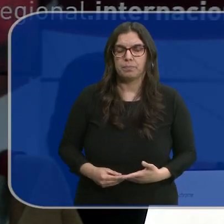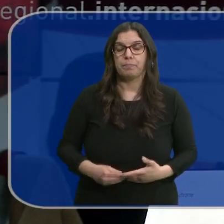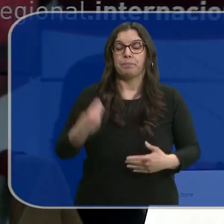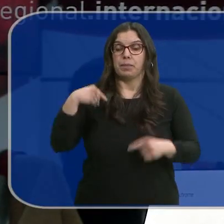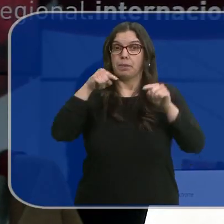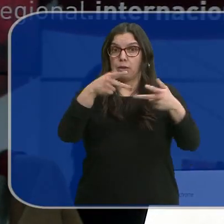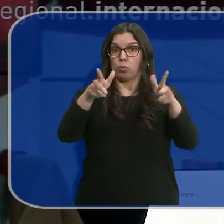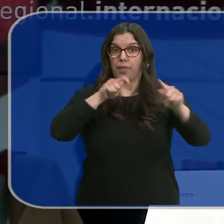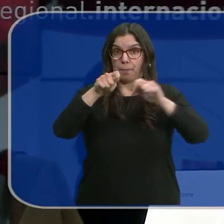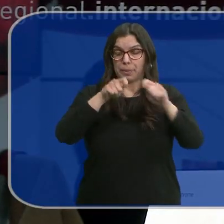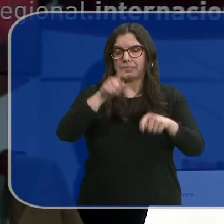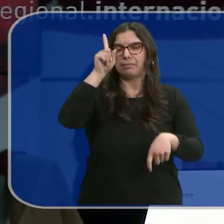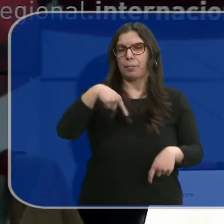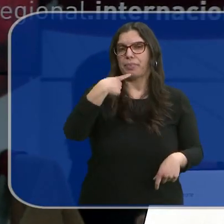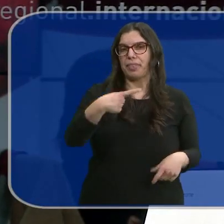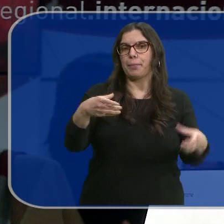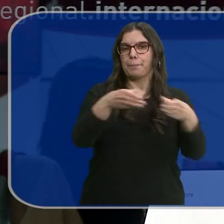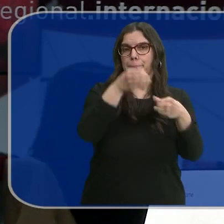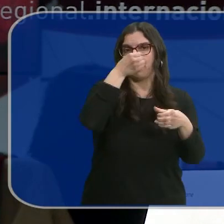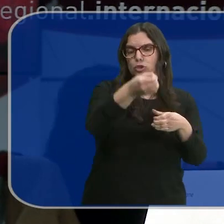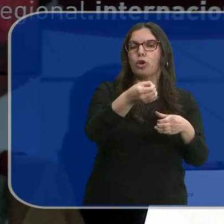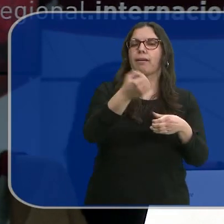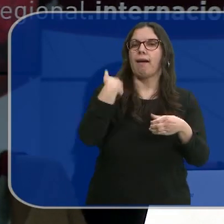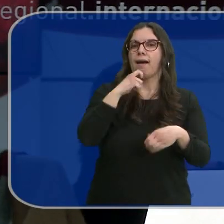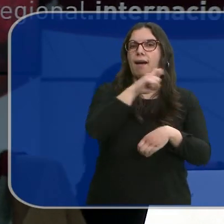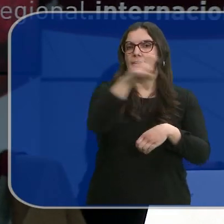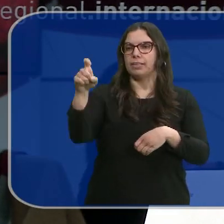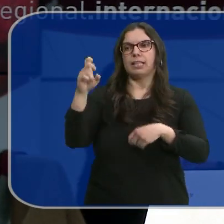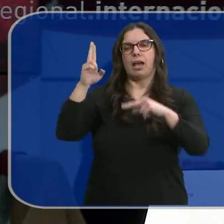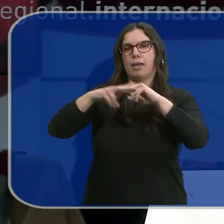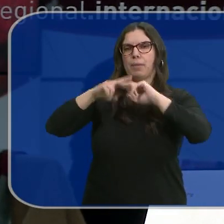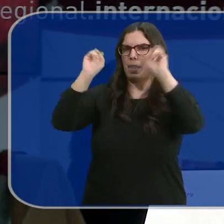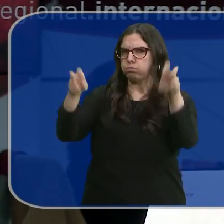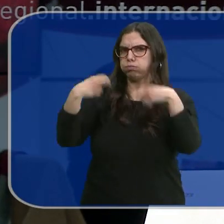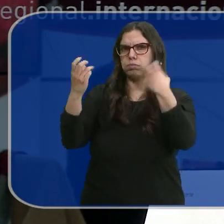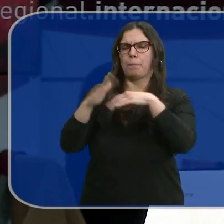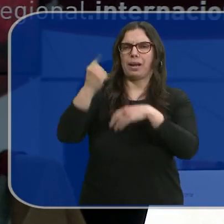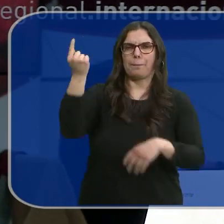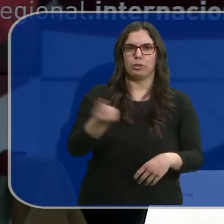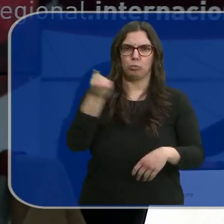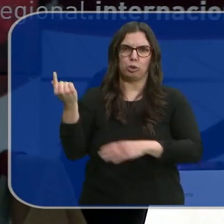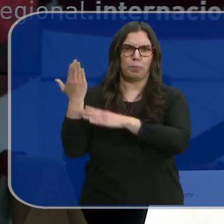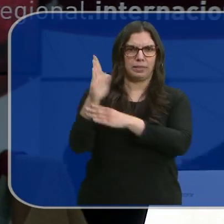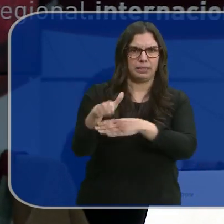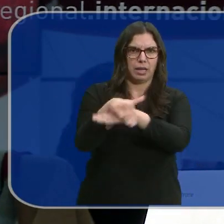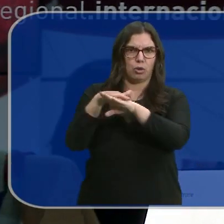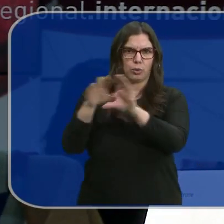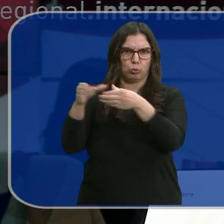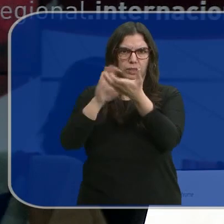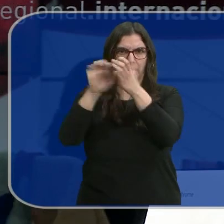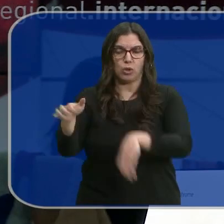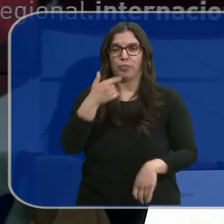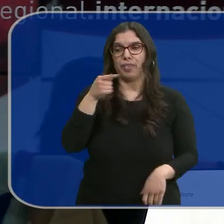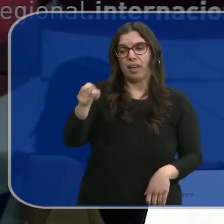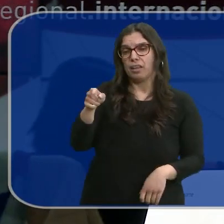En esa misma rueda de prensa, el PSOE ha adelantado que presentarán una enmienda a la totalidad de los presupuestos. Critica a Tudanca